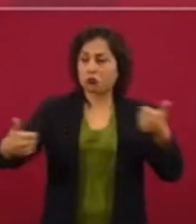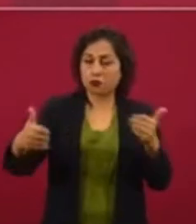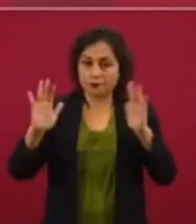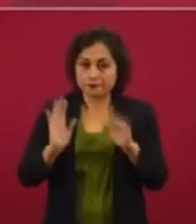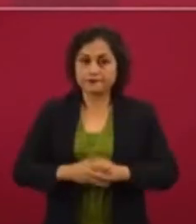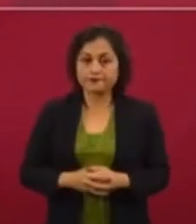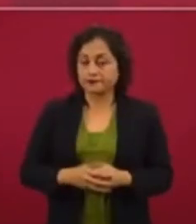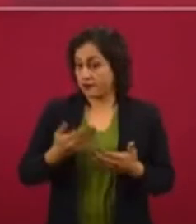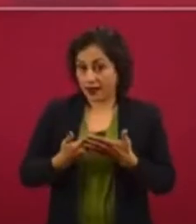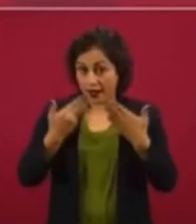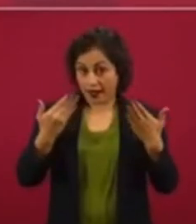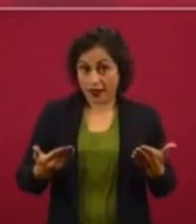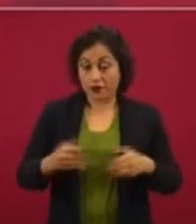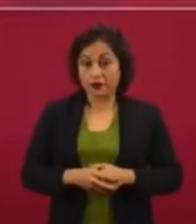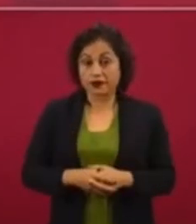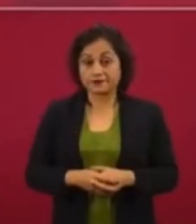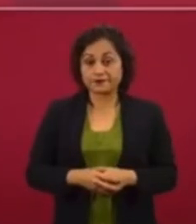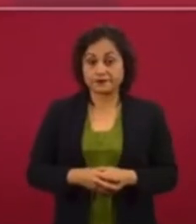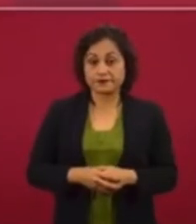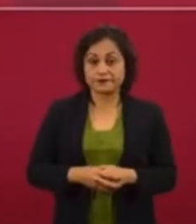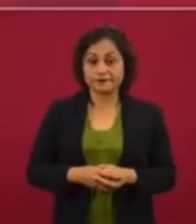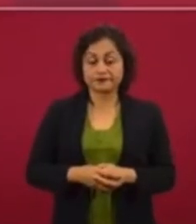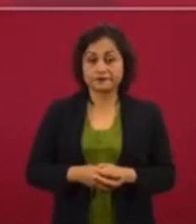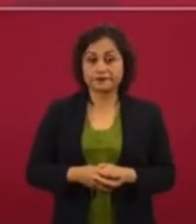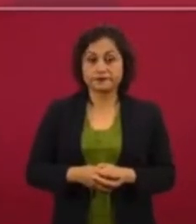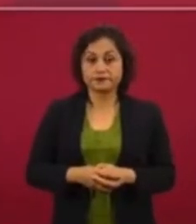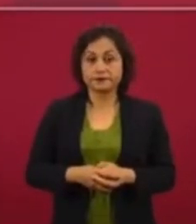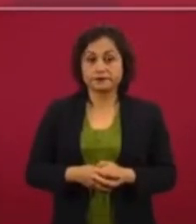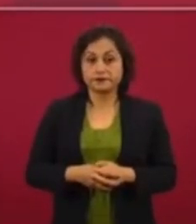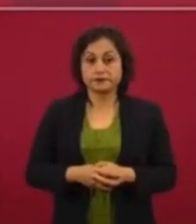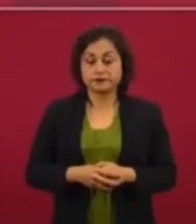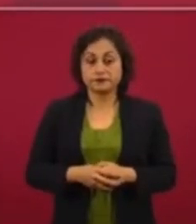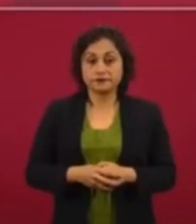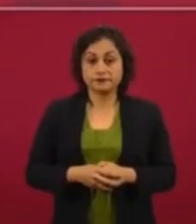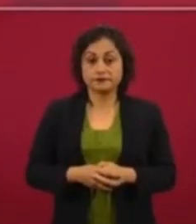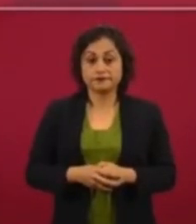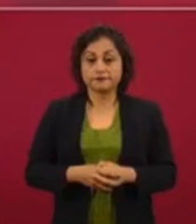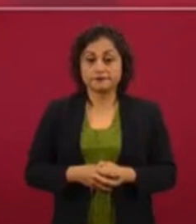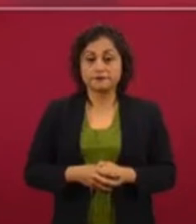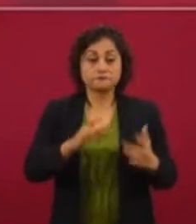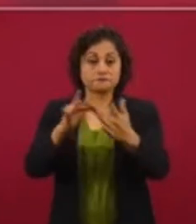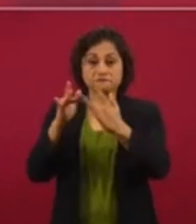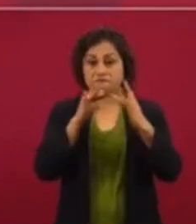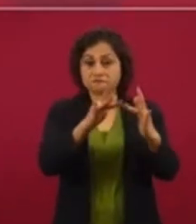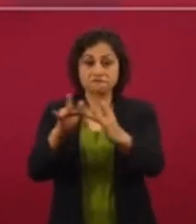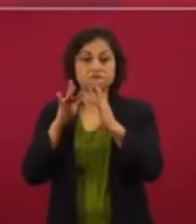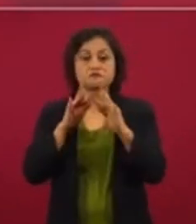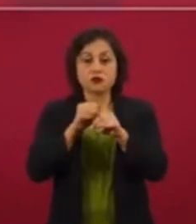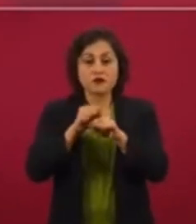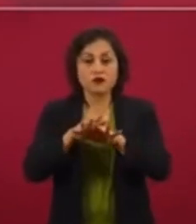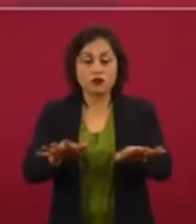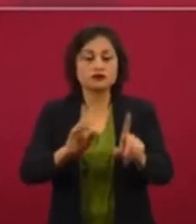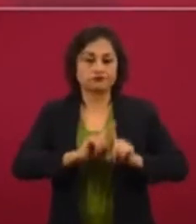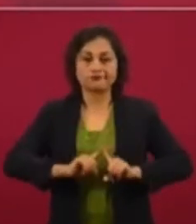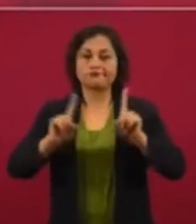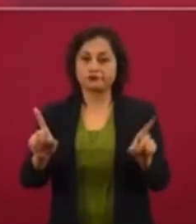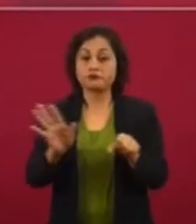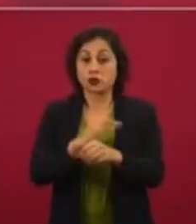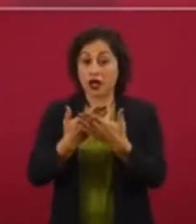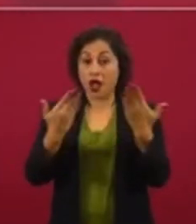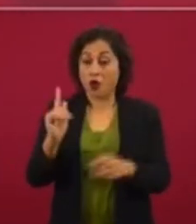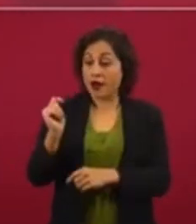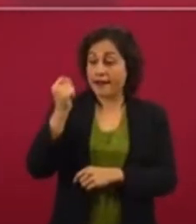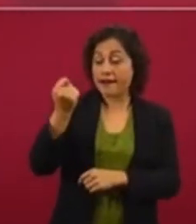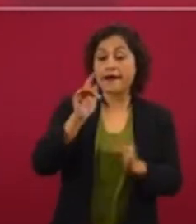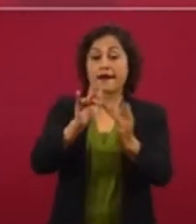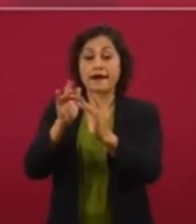Ahora se está llevando a cabo una comunicación distinta porque se tienen las redes sociales,